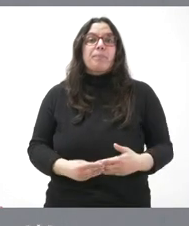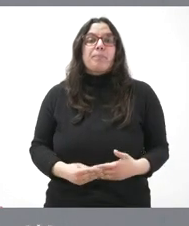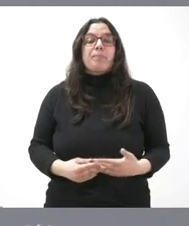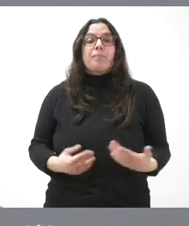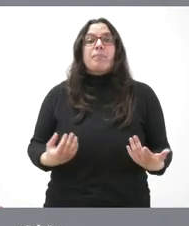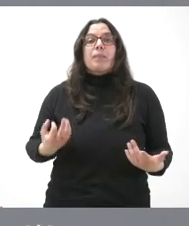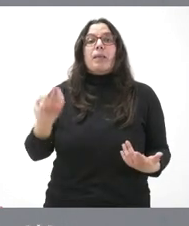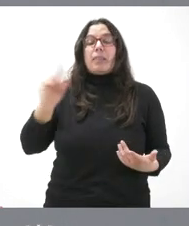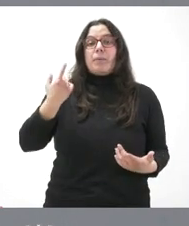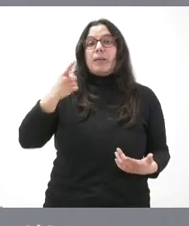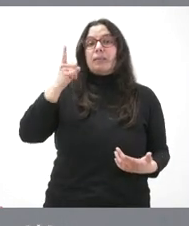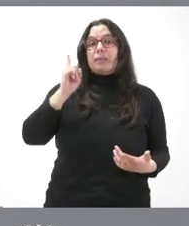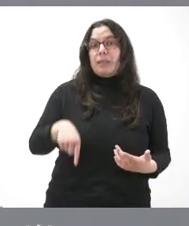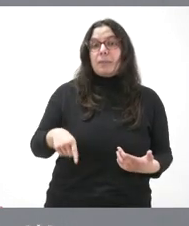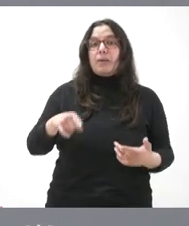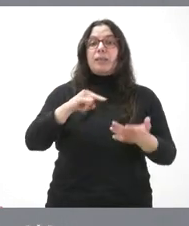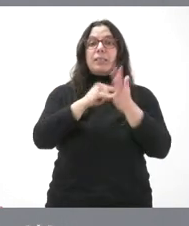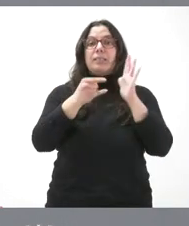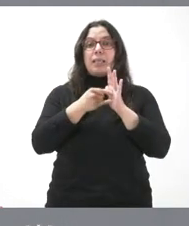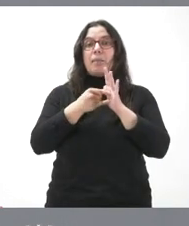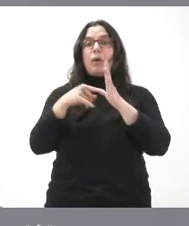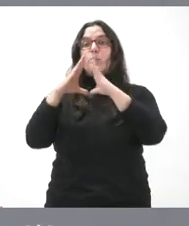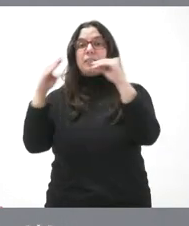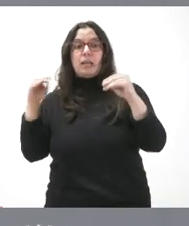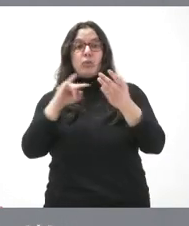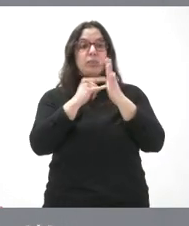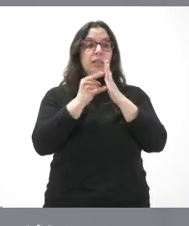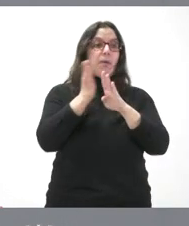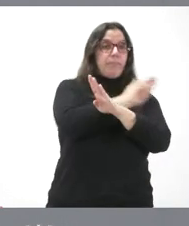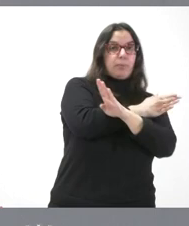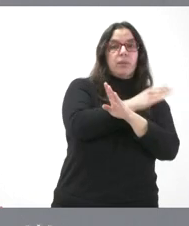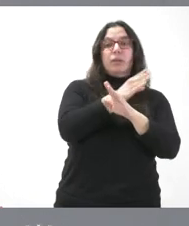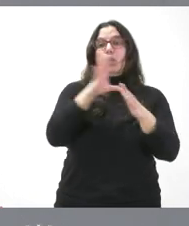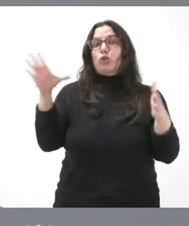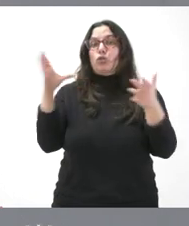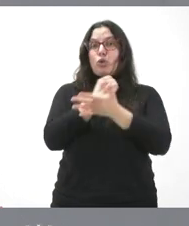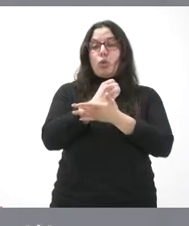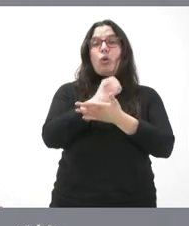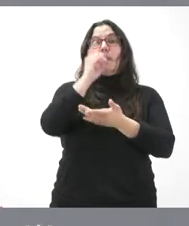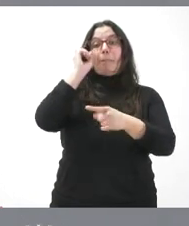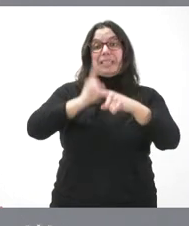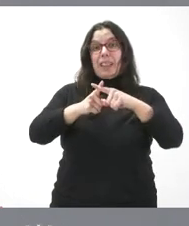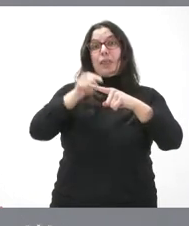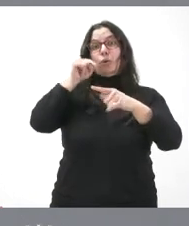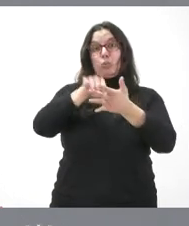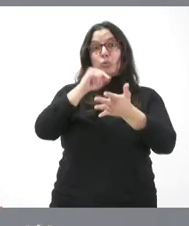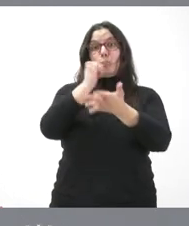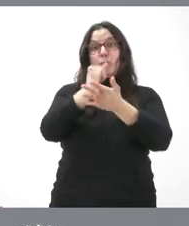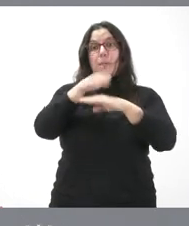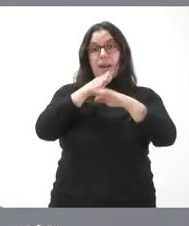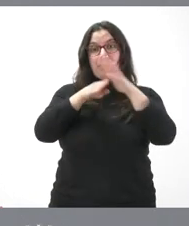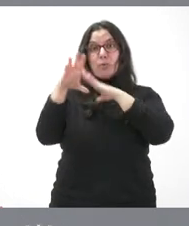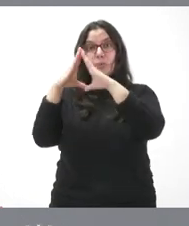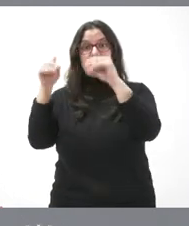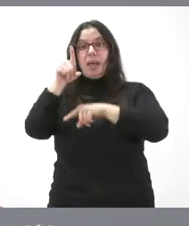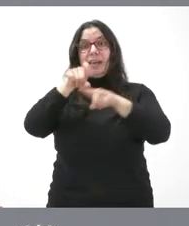interfaz entre el sistema no universitario y el universitario, que es básicamente las pruebas de acceso a la universidad. Nosotros siempre hemos